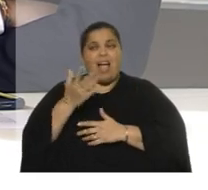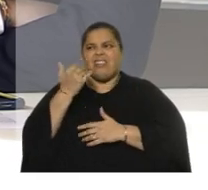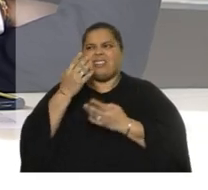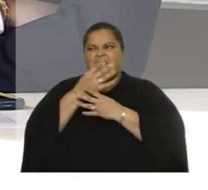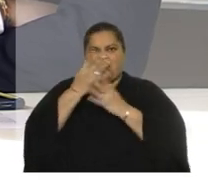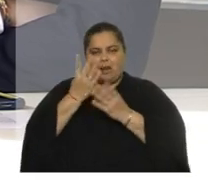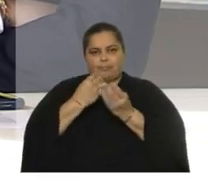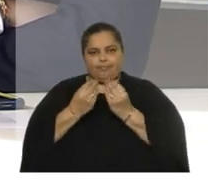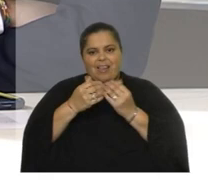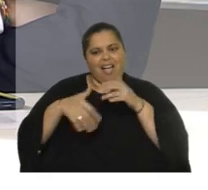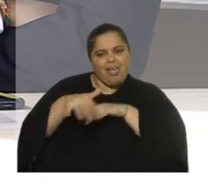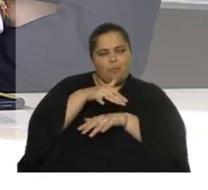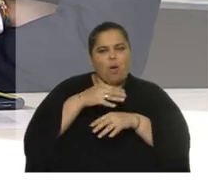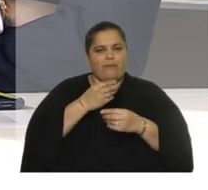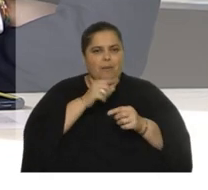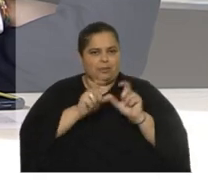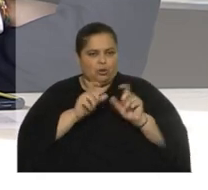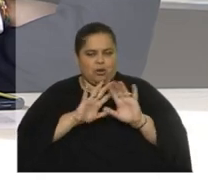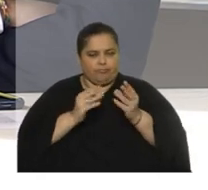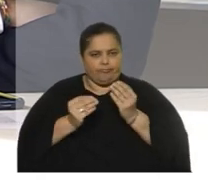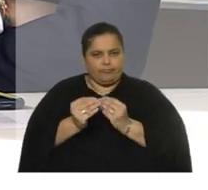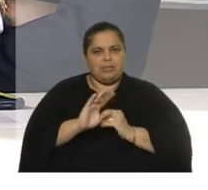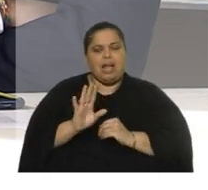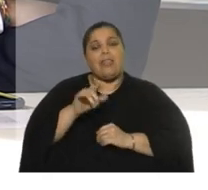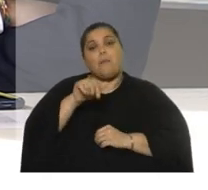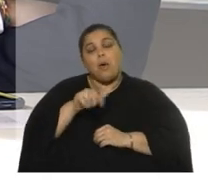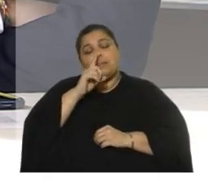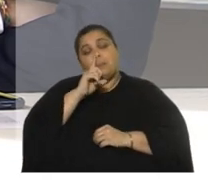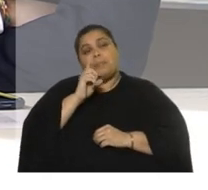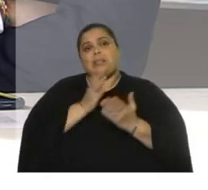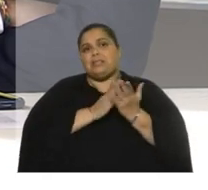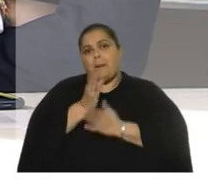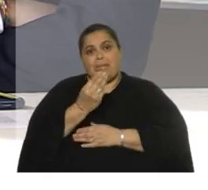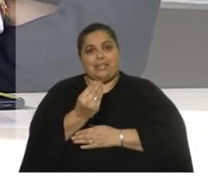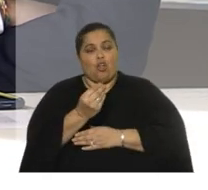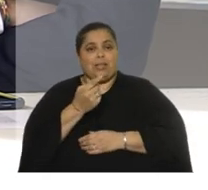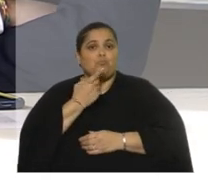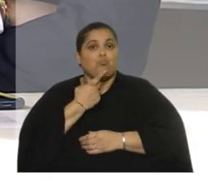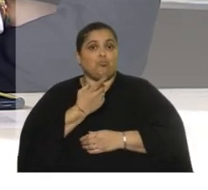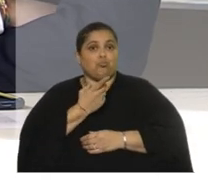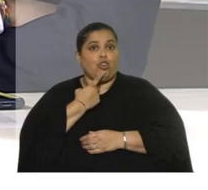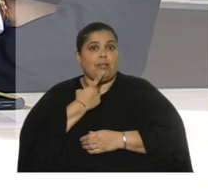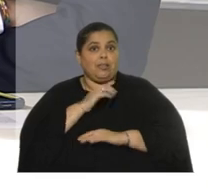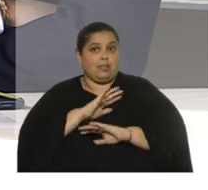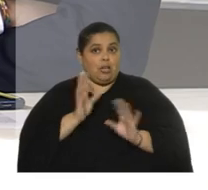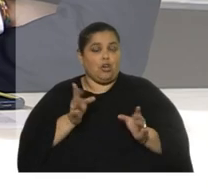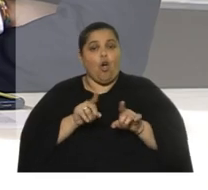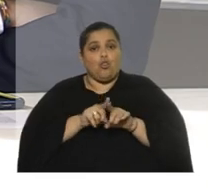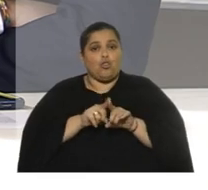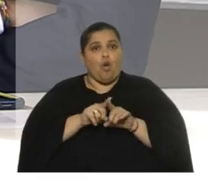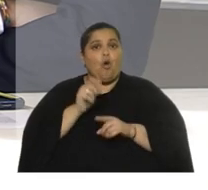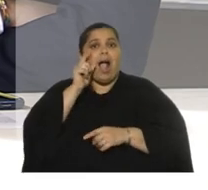un movimiento interno, este, como siempre de sectores políticos, de las agencias de colocaciones, en lugar de la